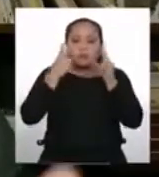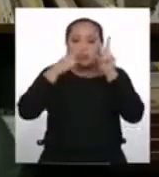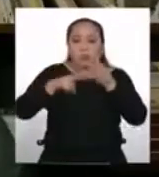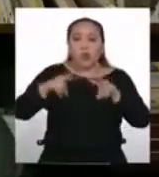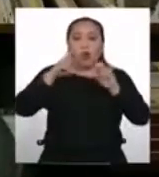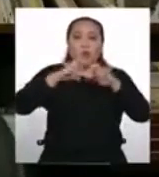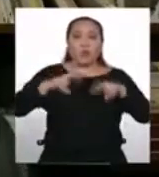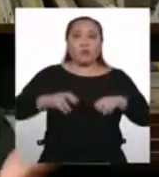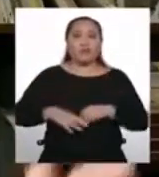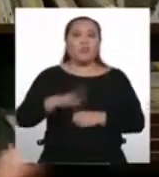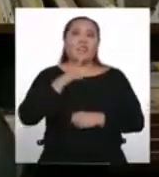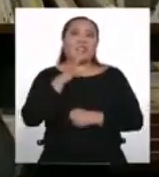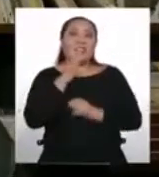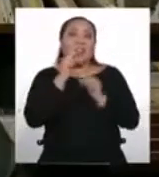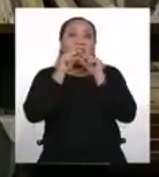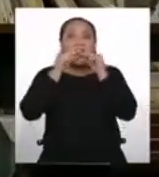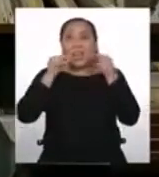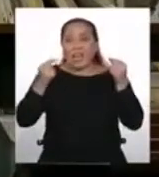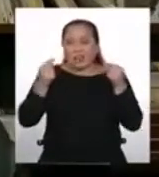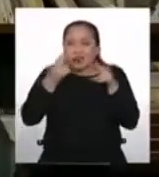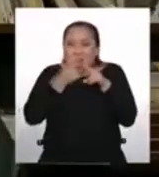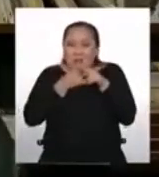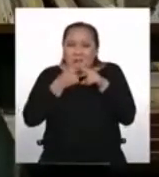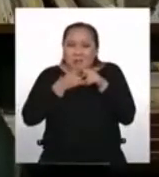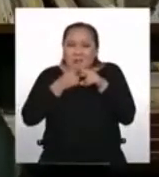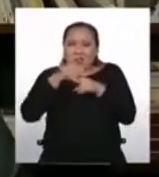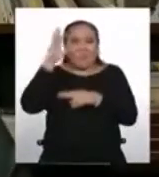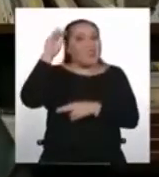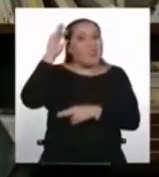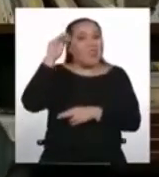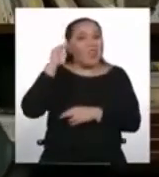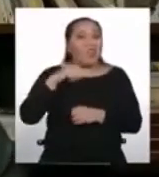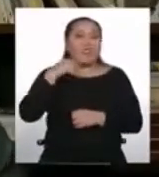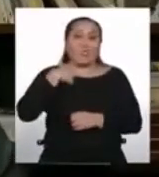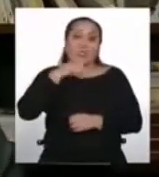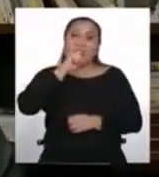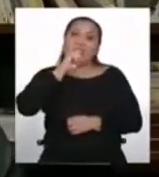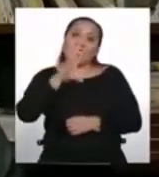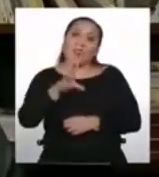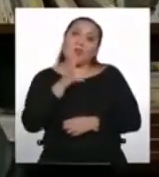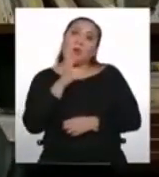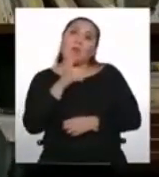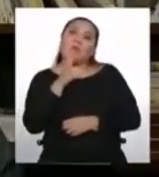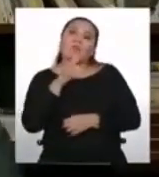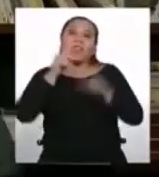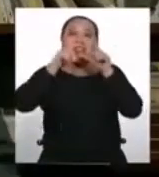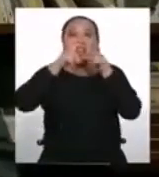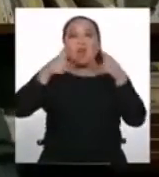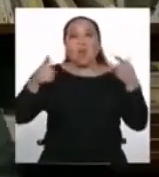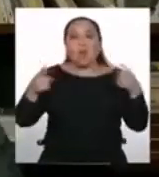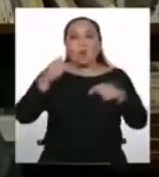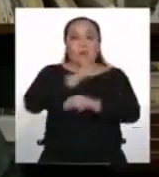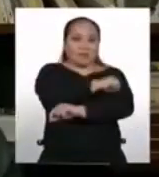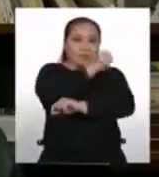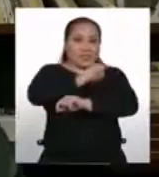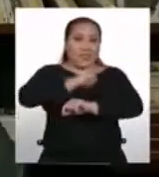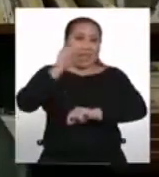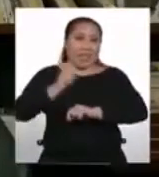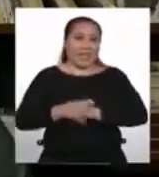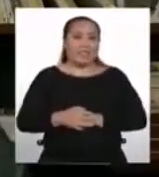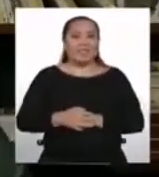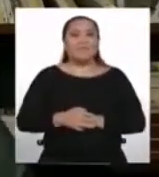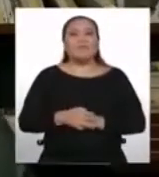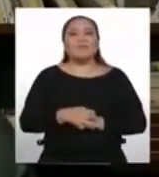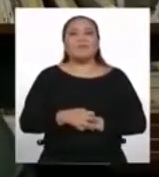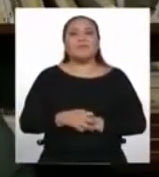Les he hablado en quechua cortito, los he saludado y les he dicho que vamos a hablar de lenguas indígenas. Ahora,